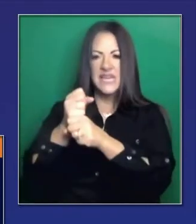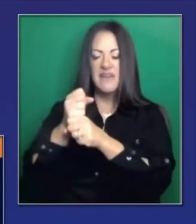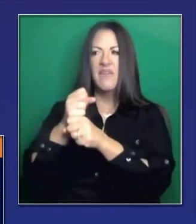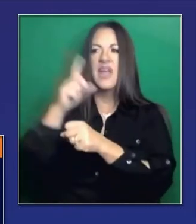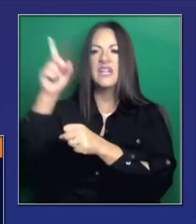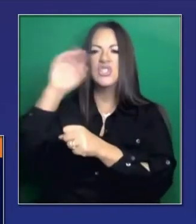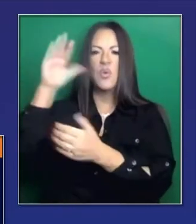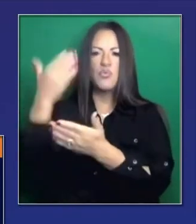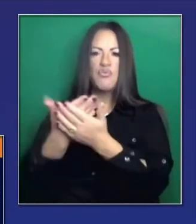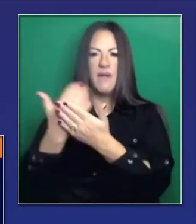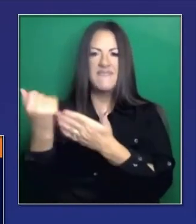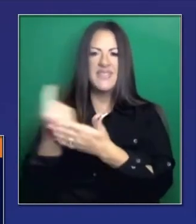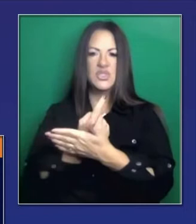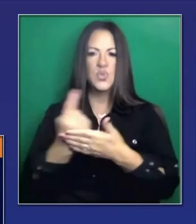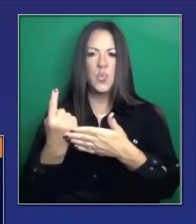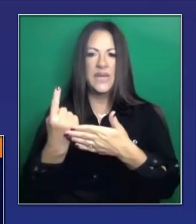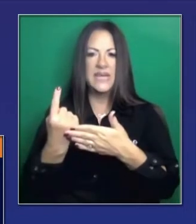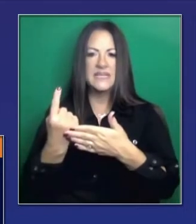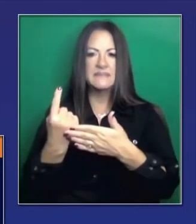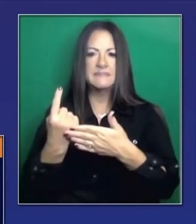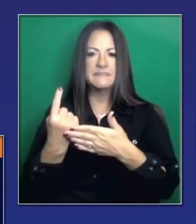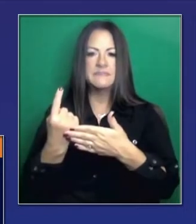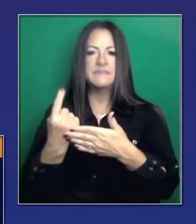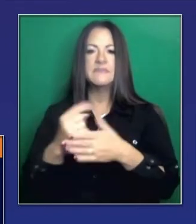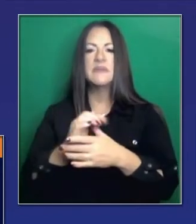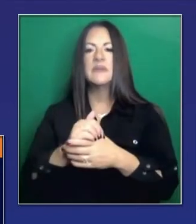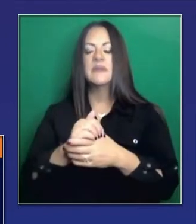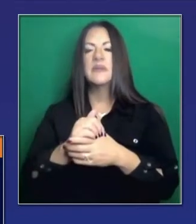que llegarán más tarde esta semana.